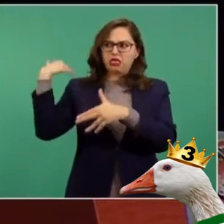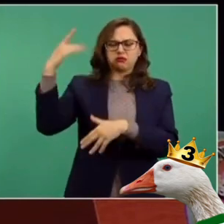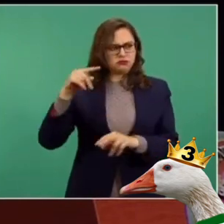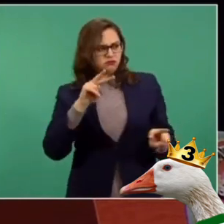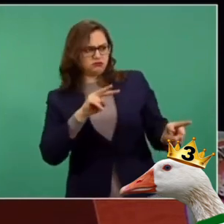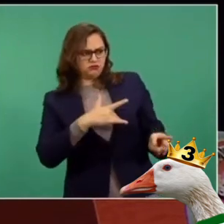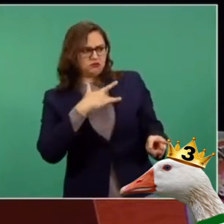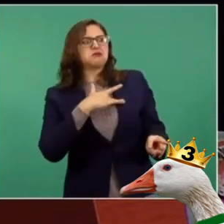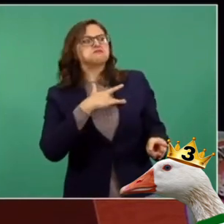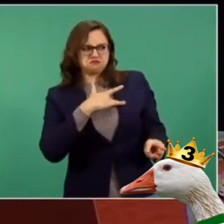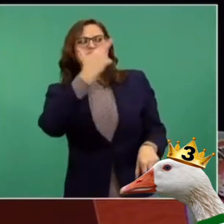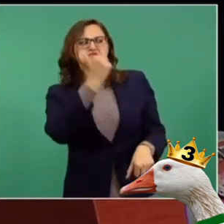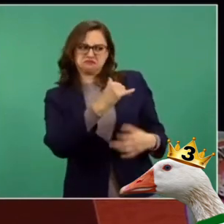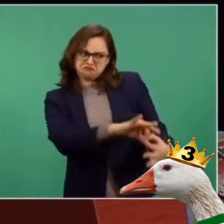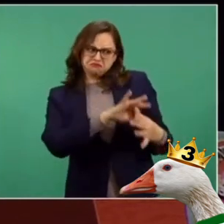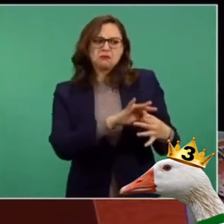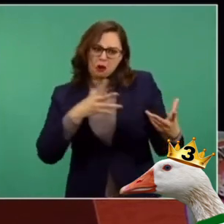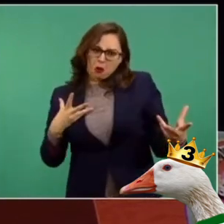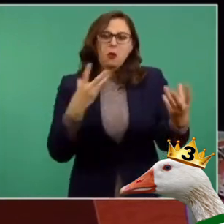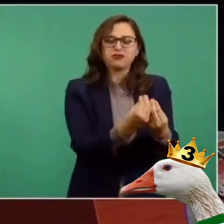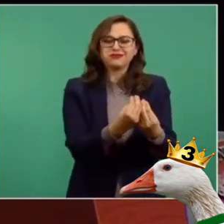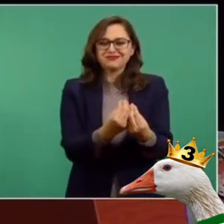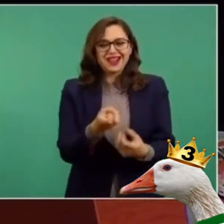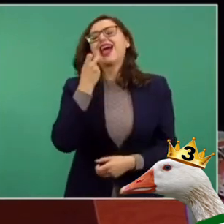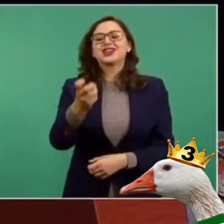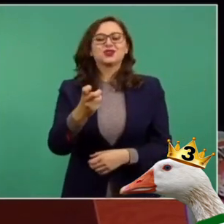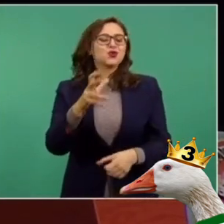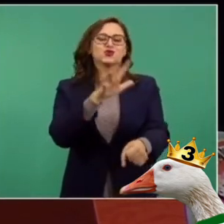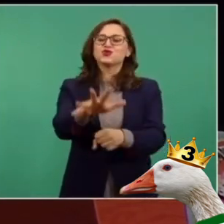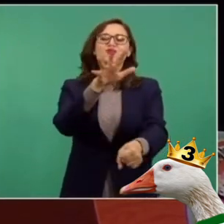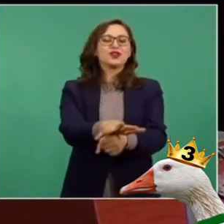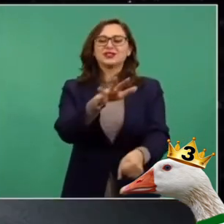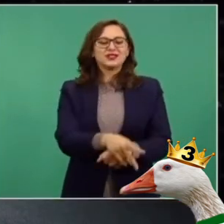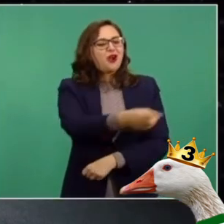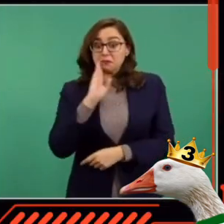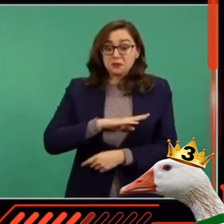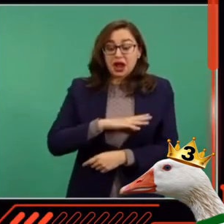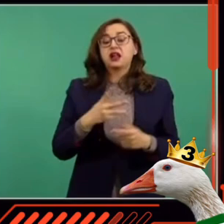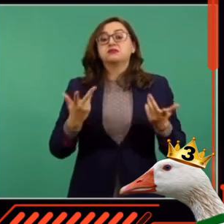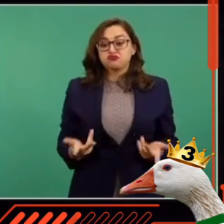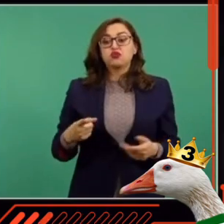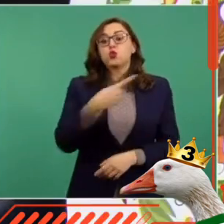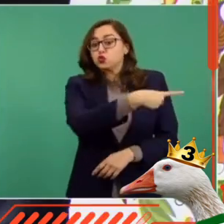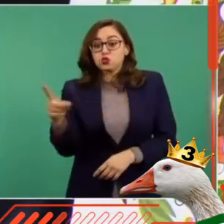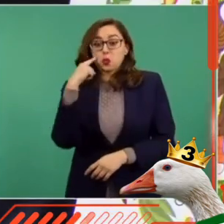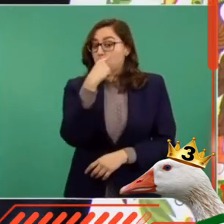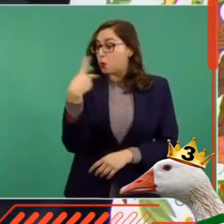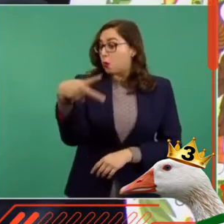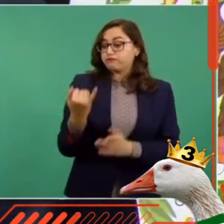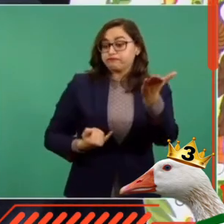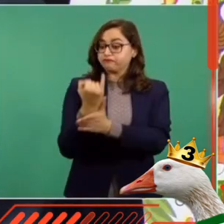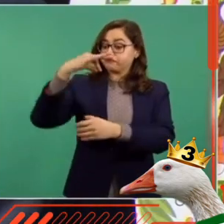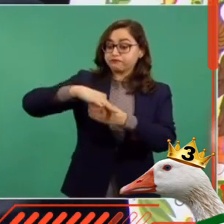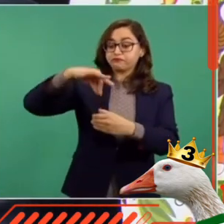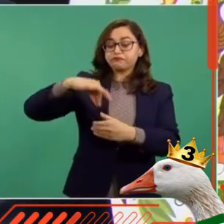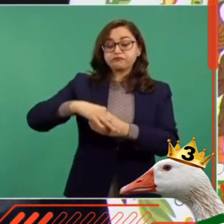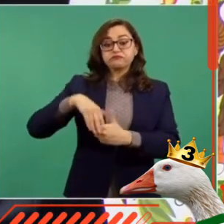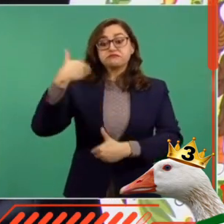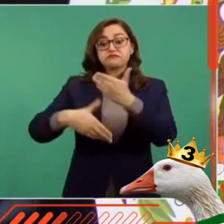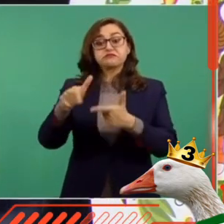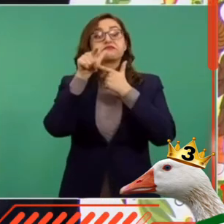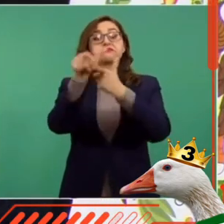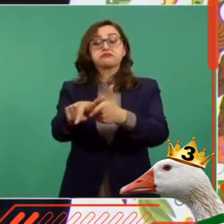media y alta. Y con eso basta para enfrentar a las fuerzas conservadoras, a los reaccionarios. La consulta para la revocación del mandato,